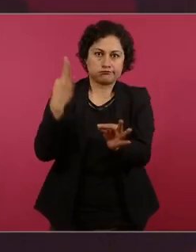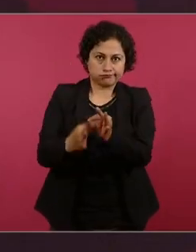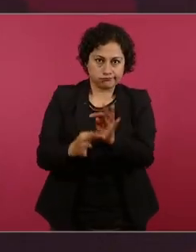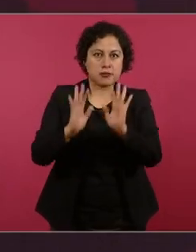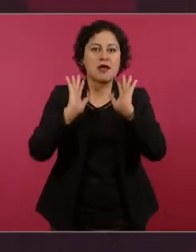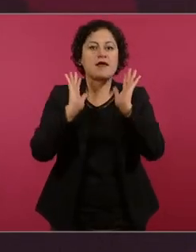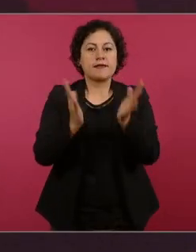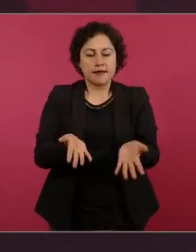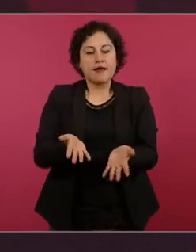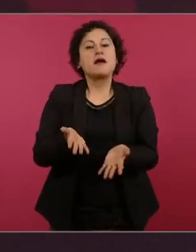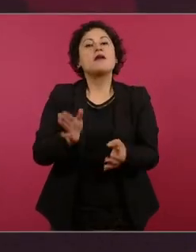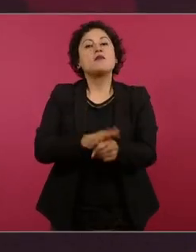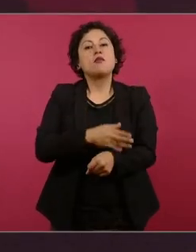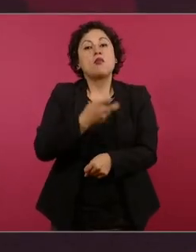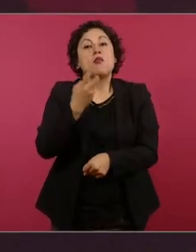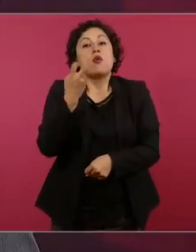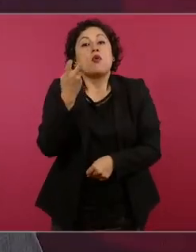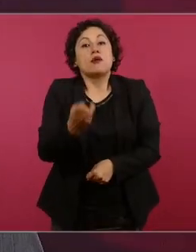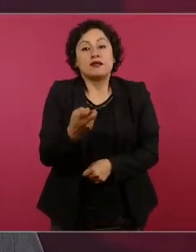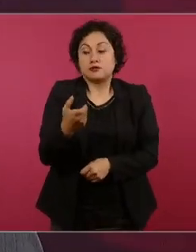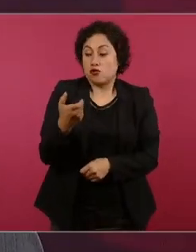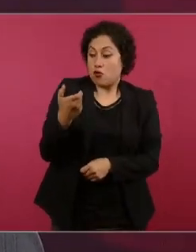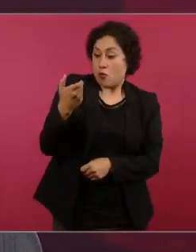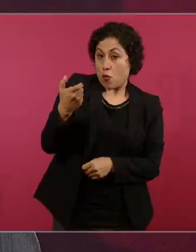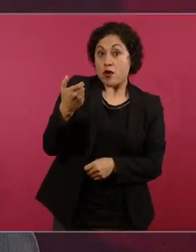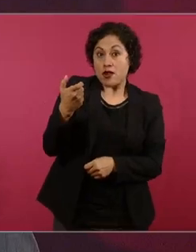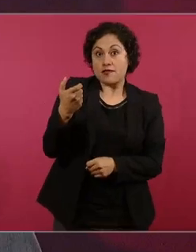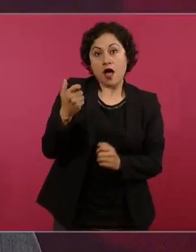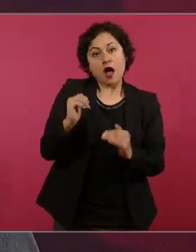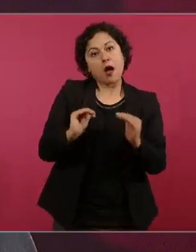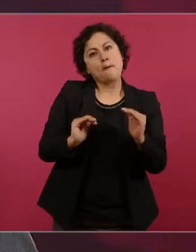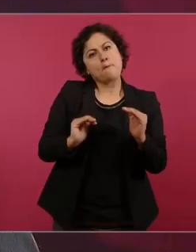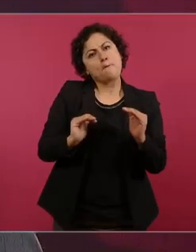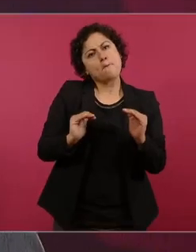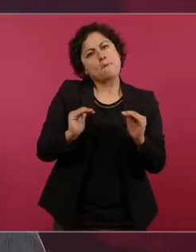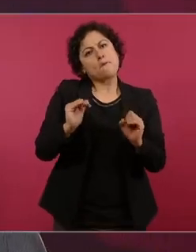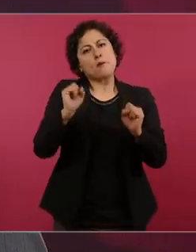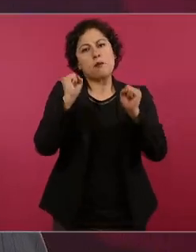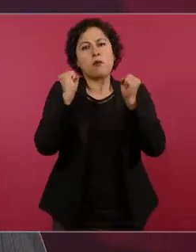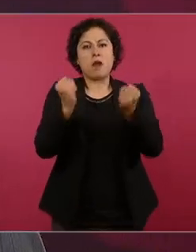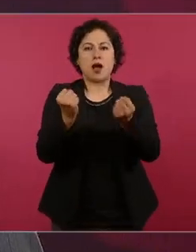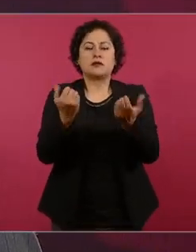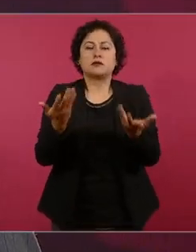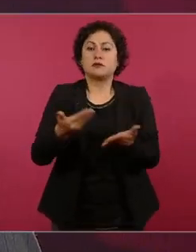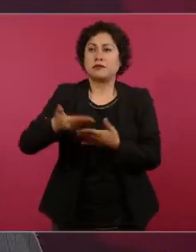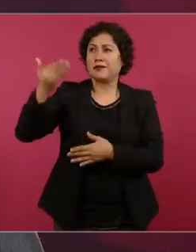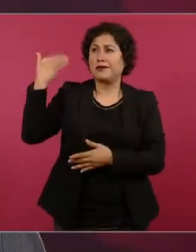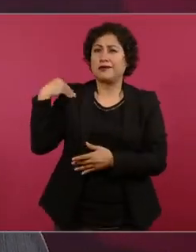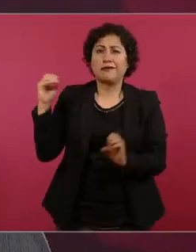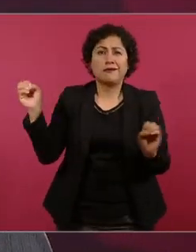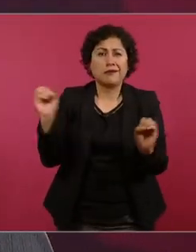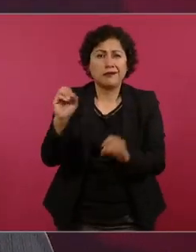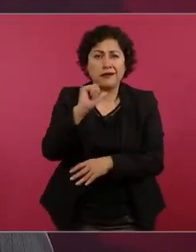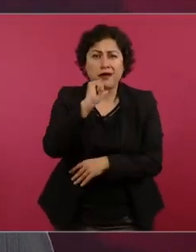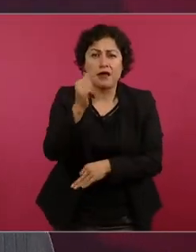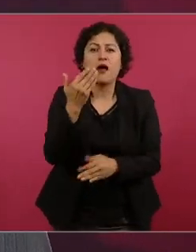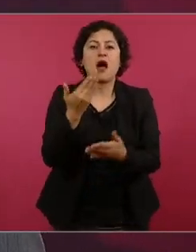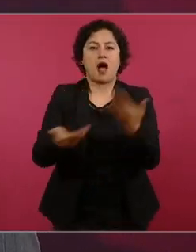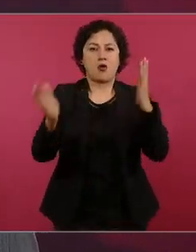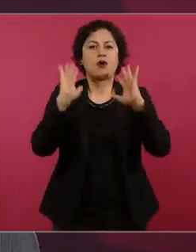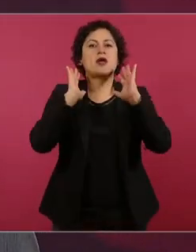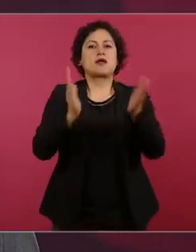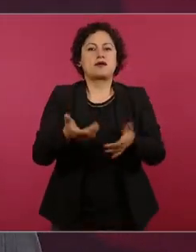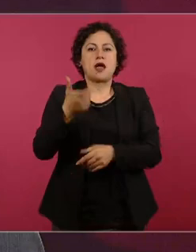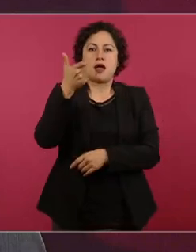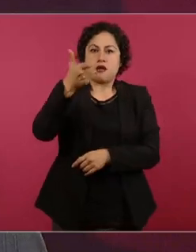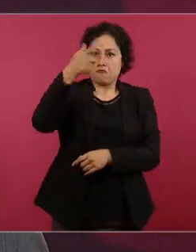una moneda un peso fuerte como no había sucedido en muchos años y por eso